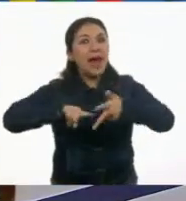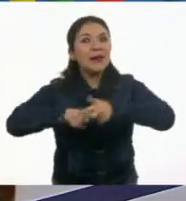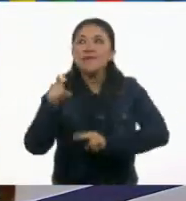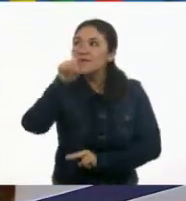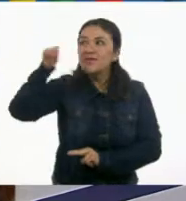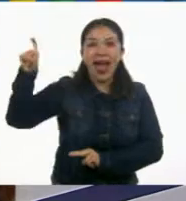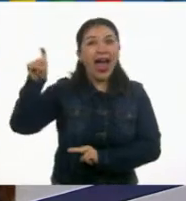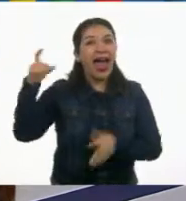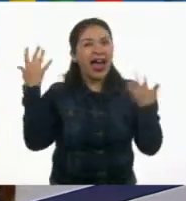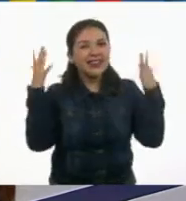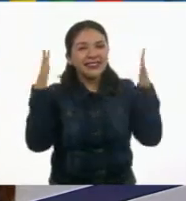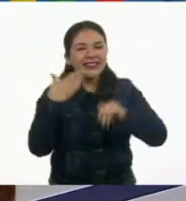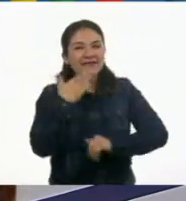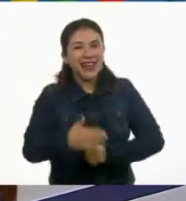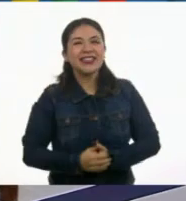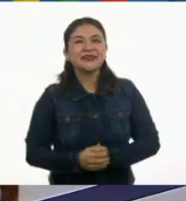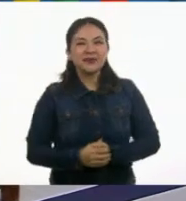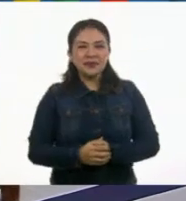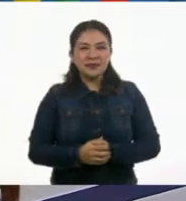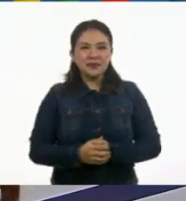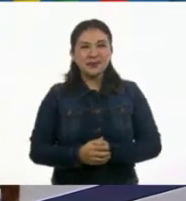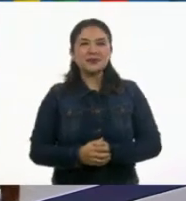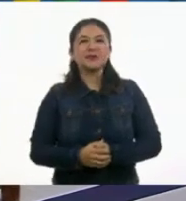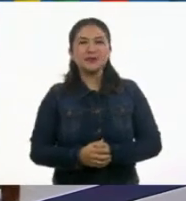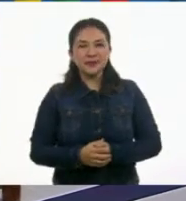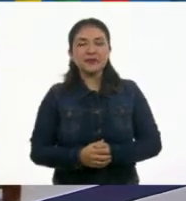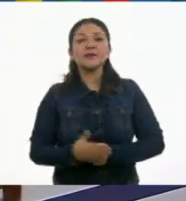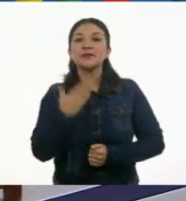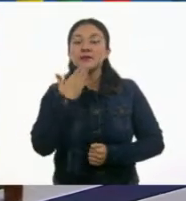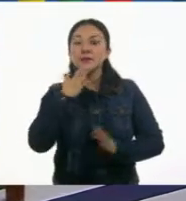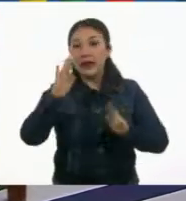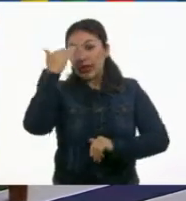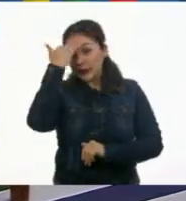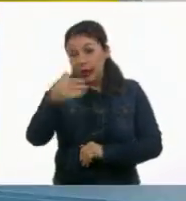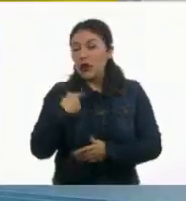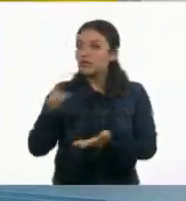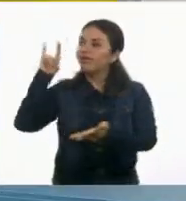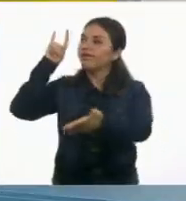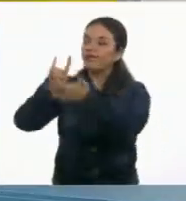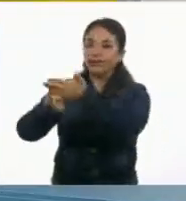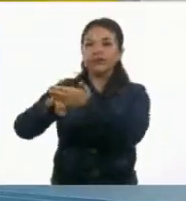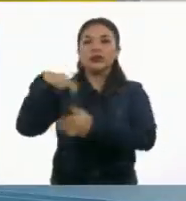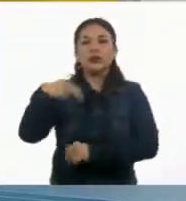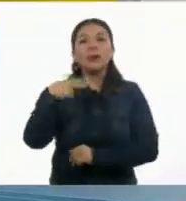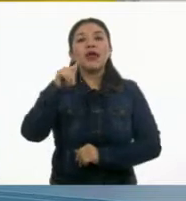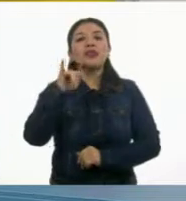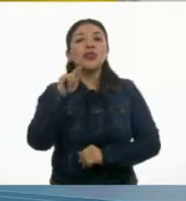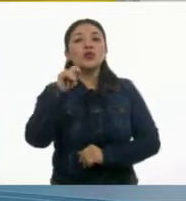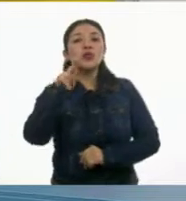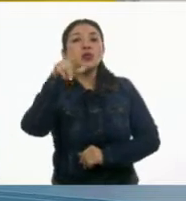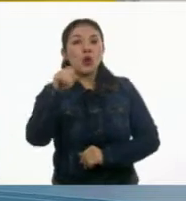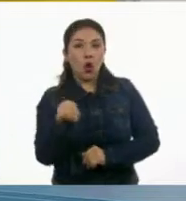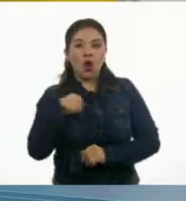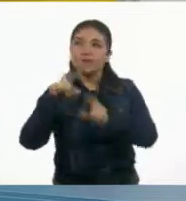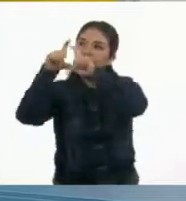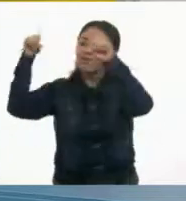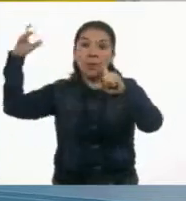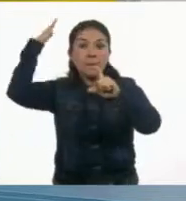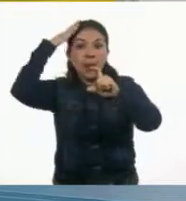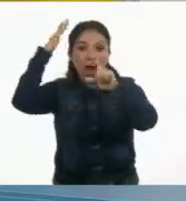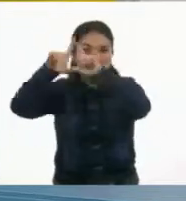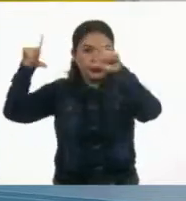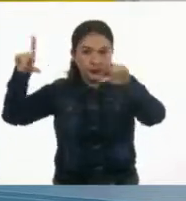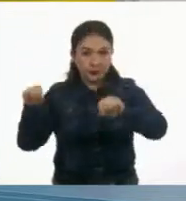algo. ¡Guau! El título. El título ya lo tenemos. Ya sabemos y lo pegamos ahí en la parte superior de nuestro